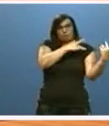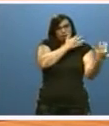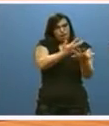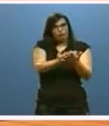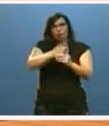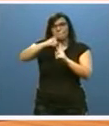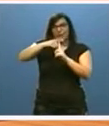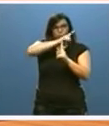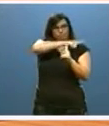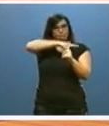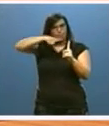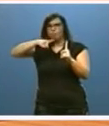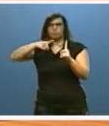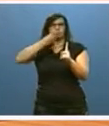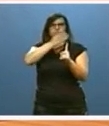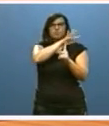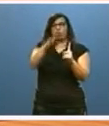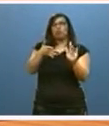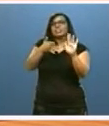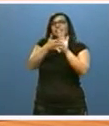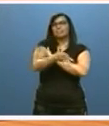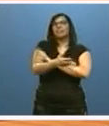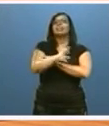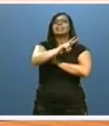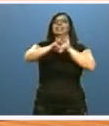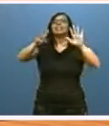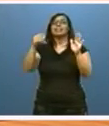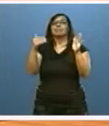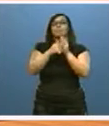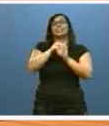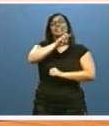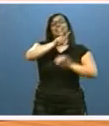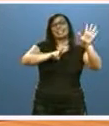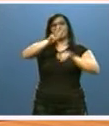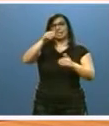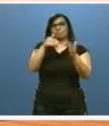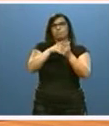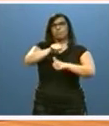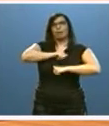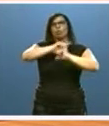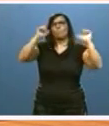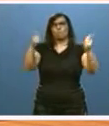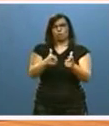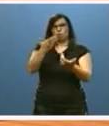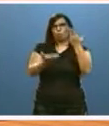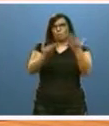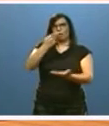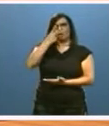Supone 60.000 parados menos que los que había en mayo de 2013, cuando se alcanzó el paro más elevado en un mes como este.